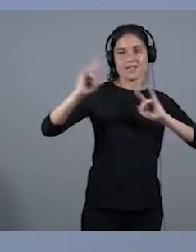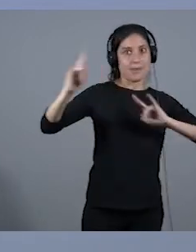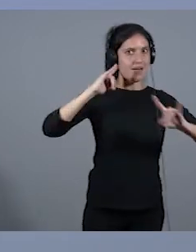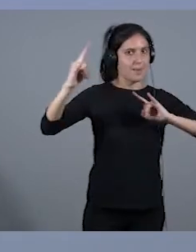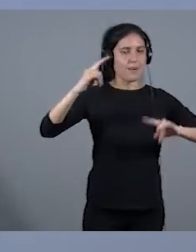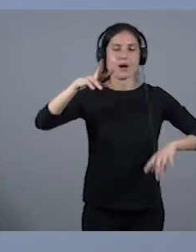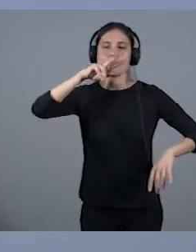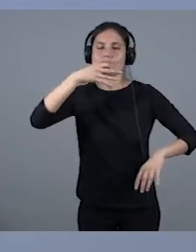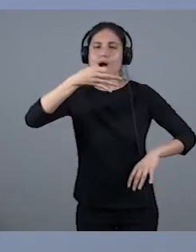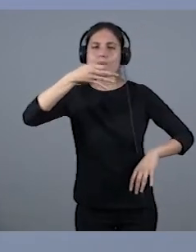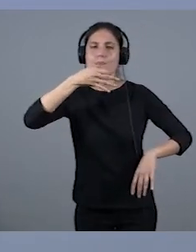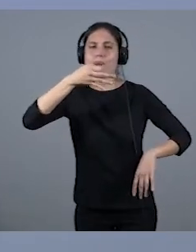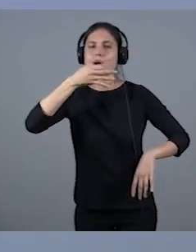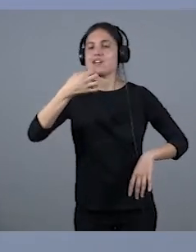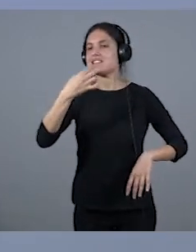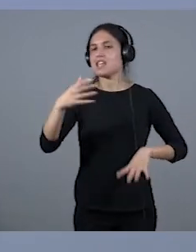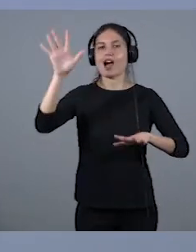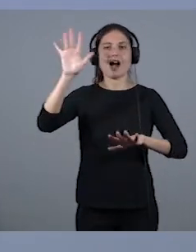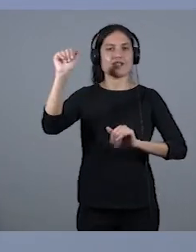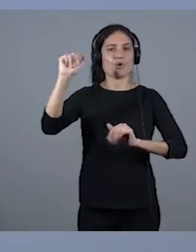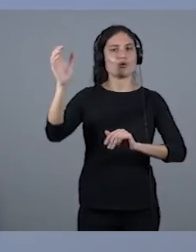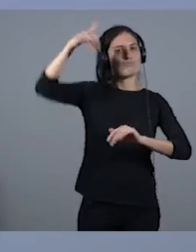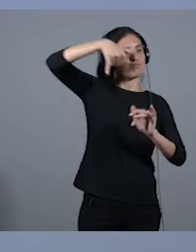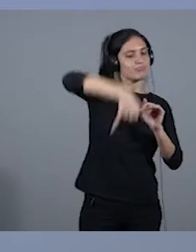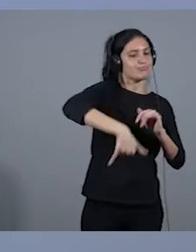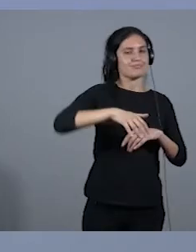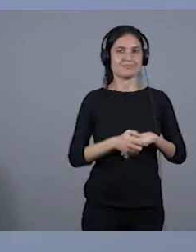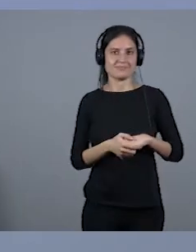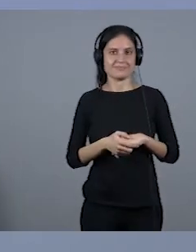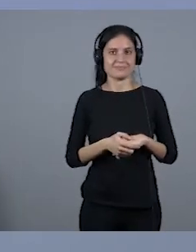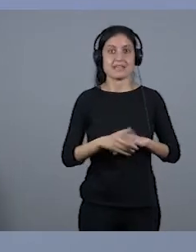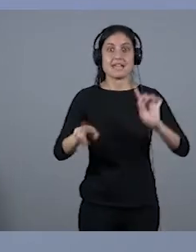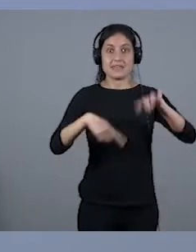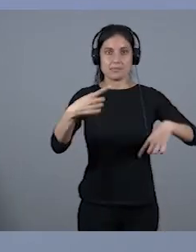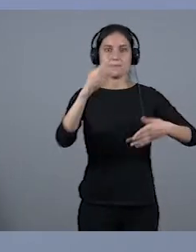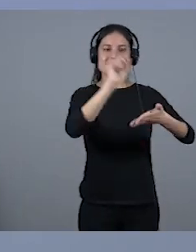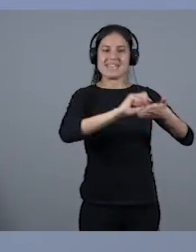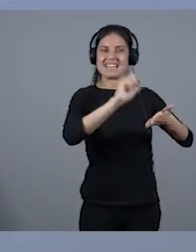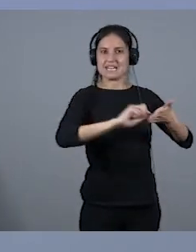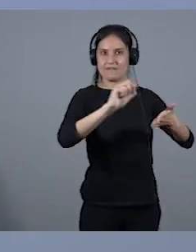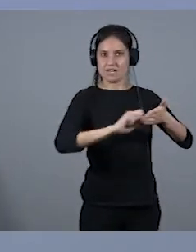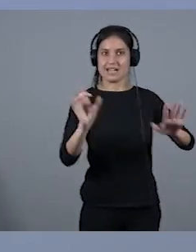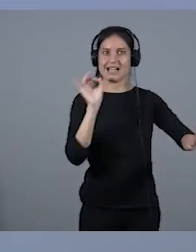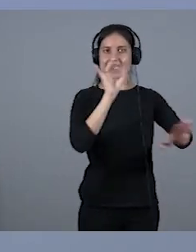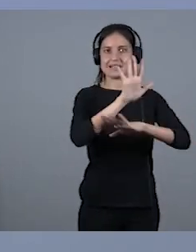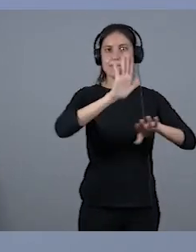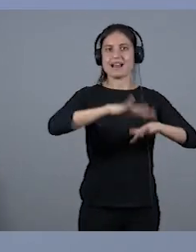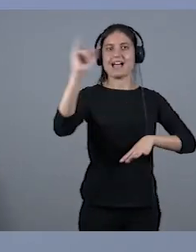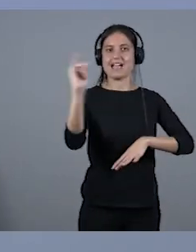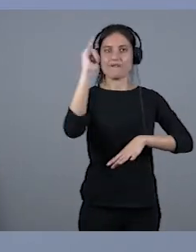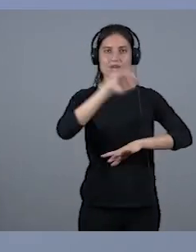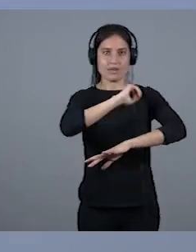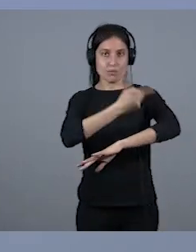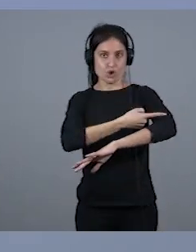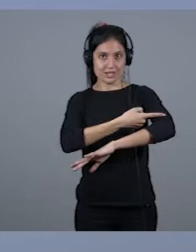luego. No dejaba ni que me dijeran nada, sino hasta luego, yo colgaba. Y escribí una carta al jefe de deportes de Radio Club con 14 años,